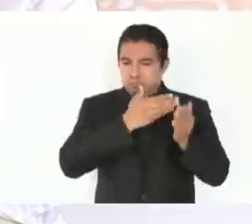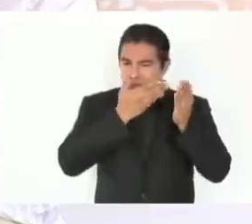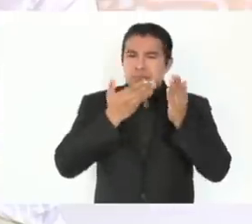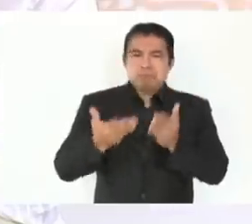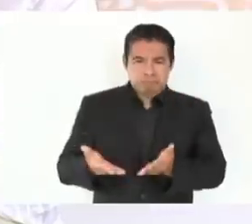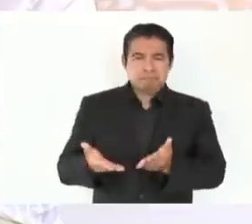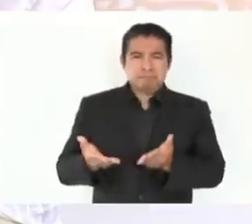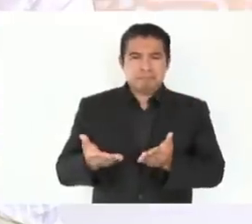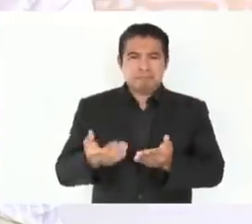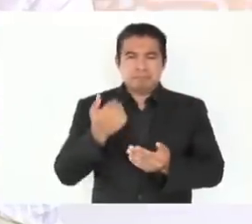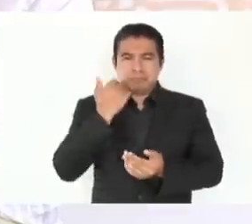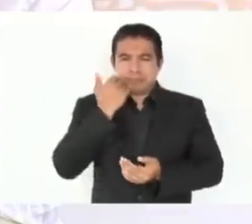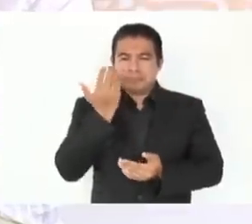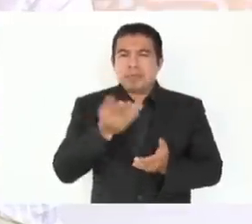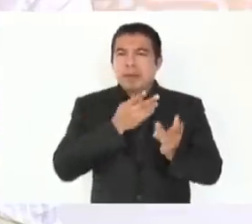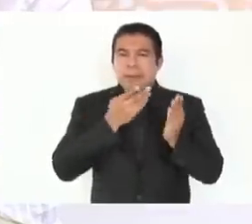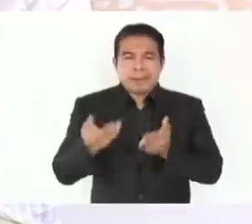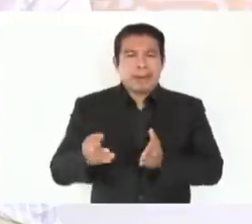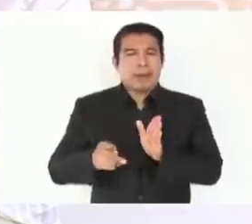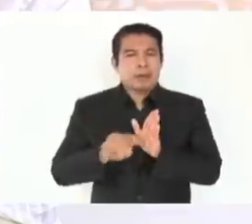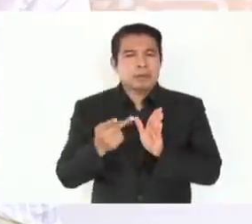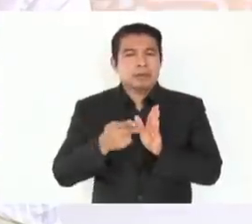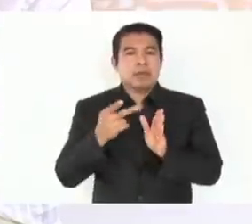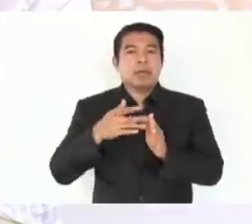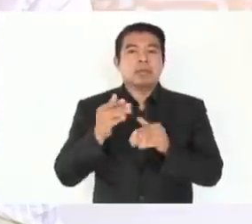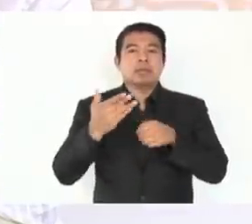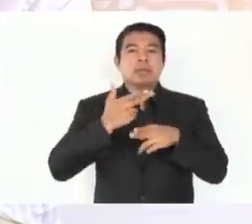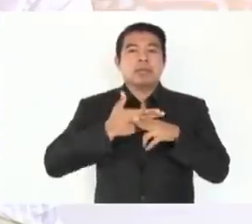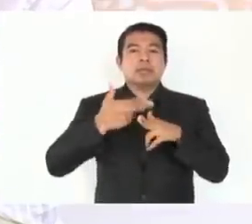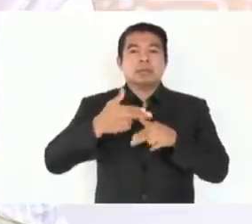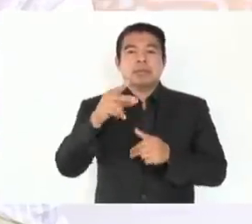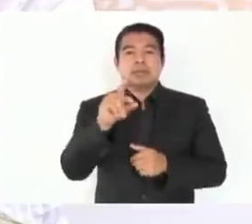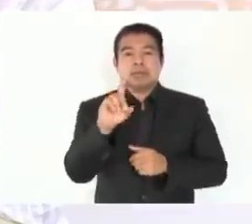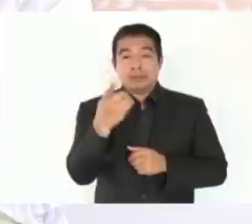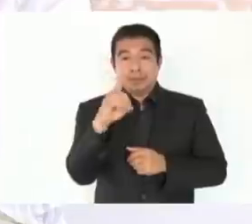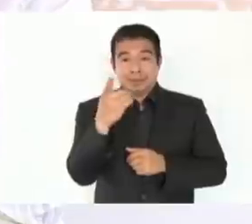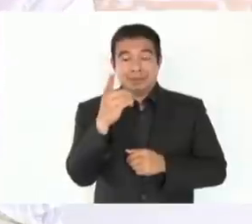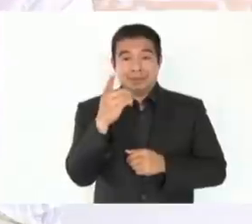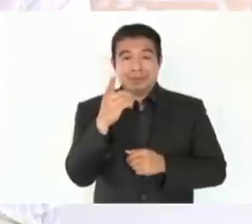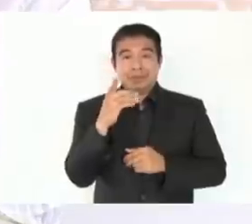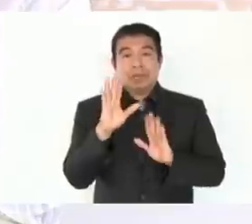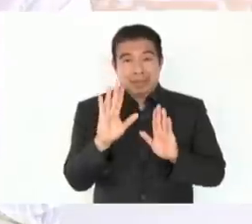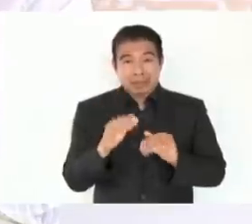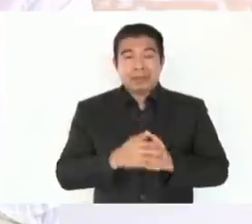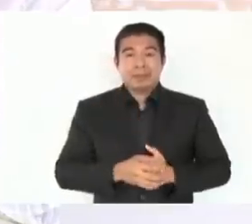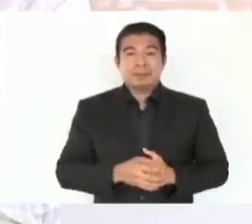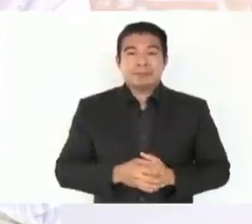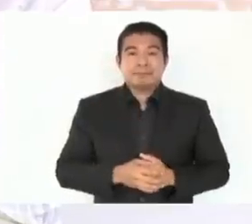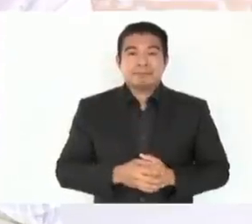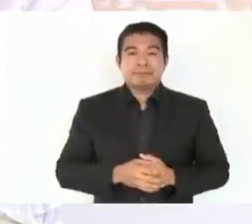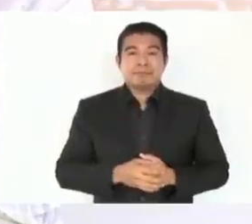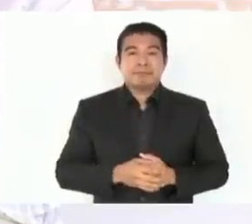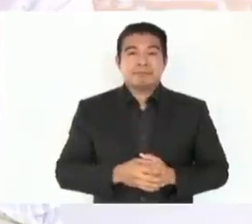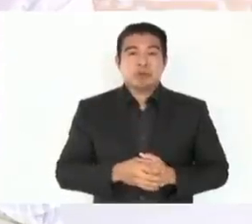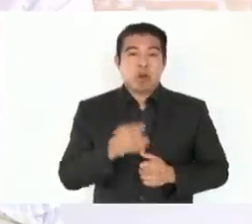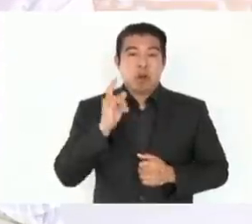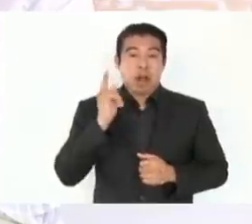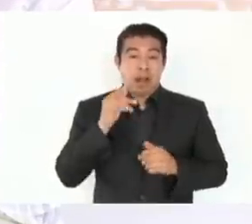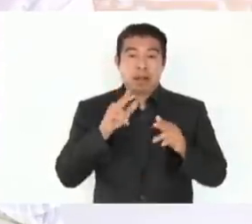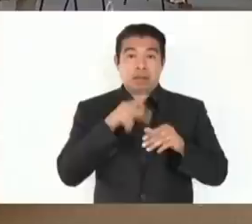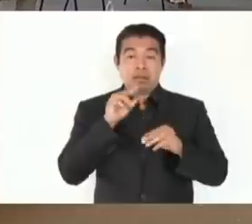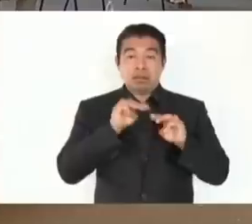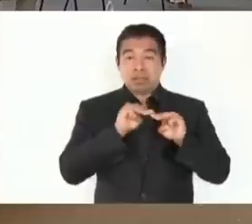regresemos en diciembre, que ya va a tener, me dice, 14